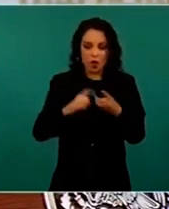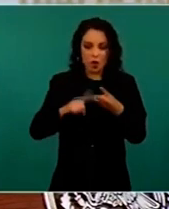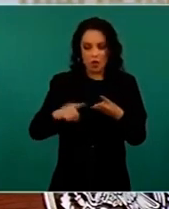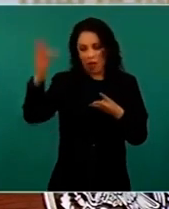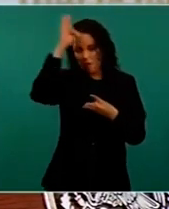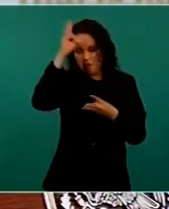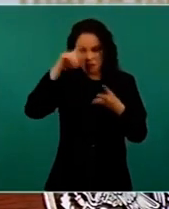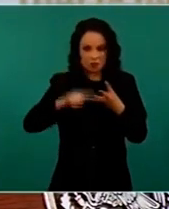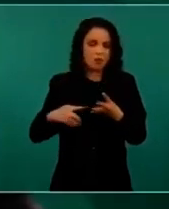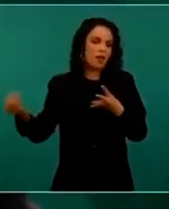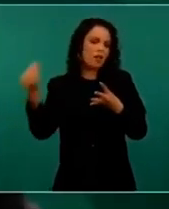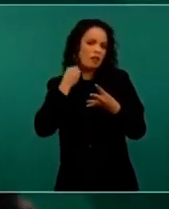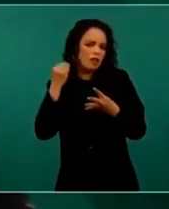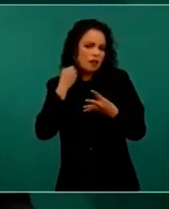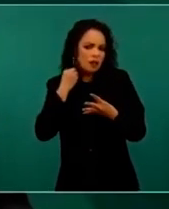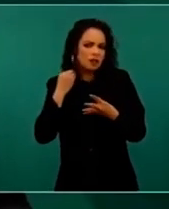derecho.